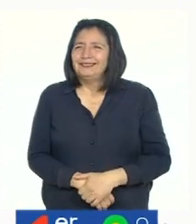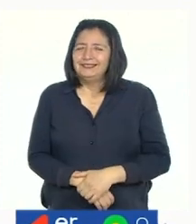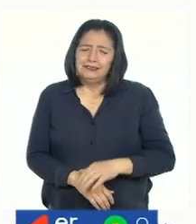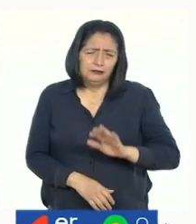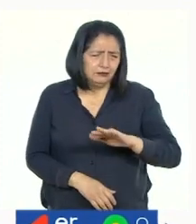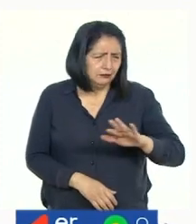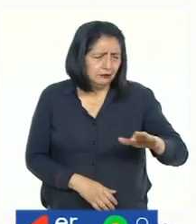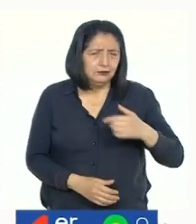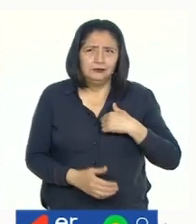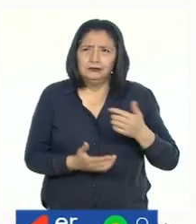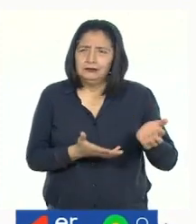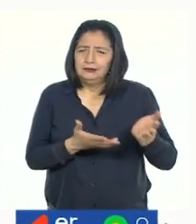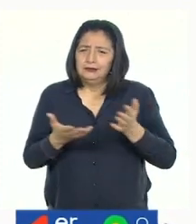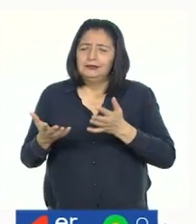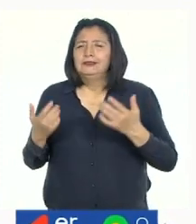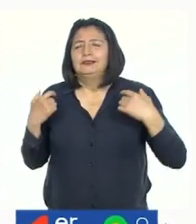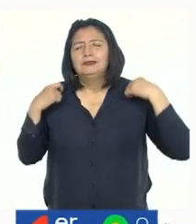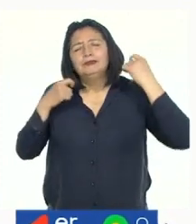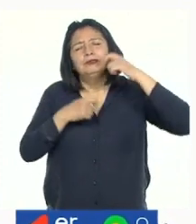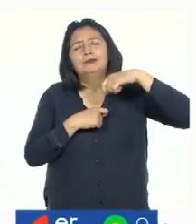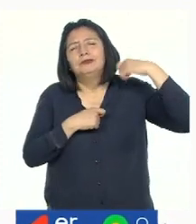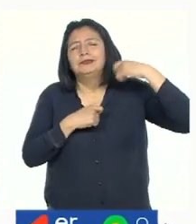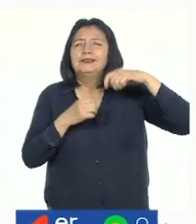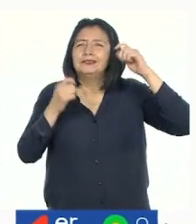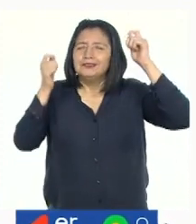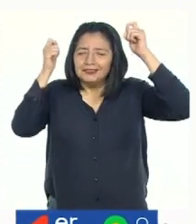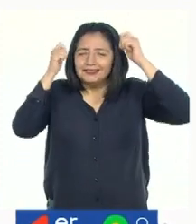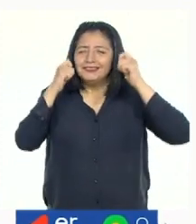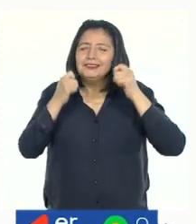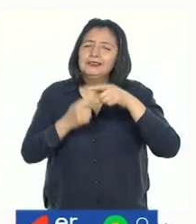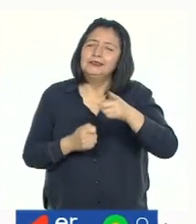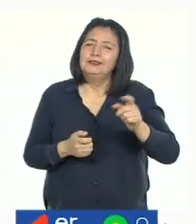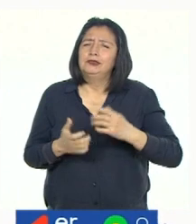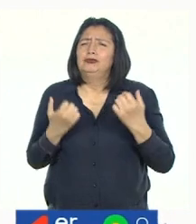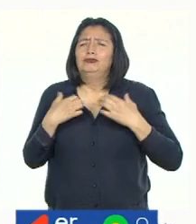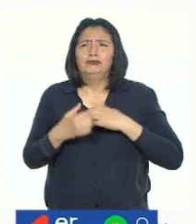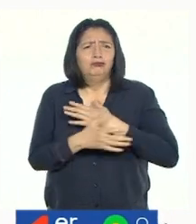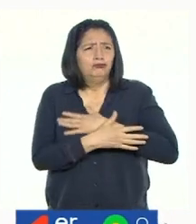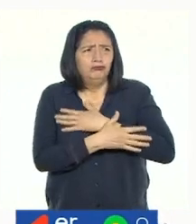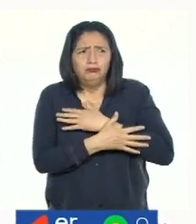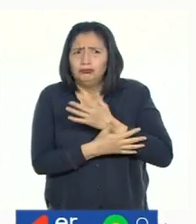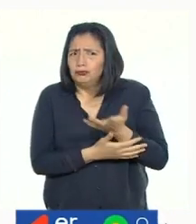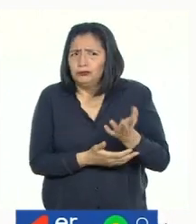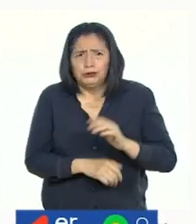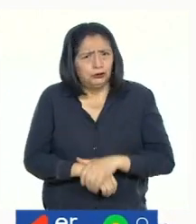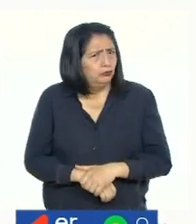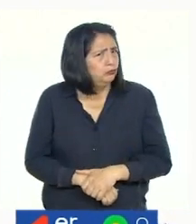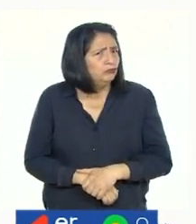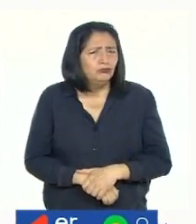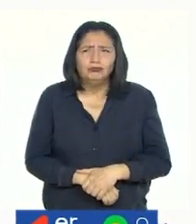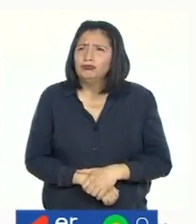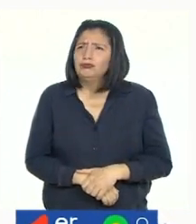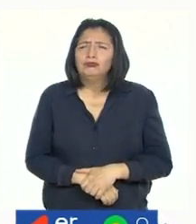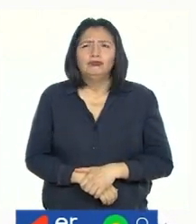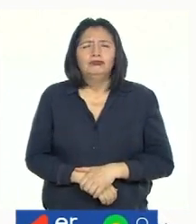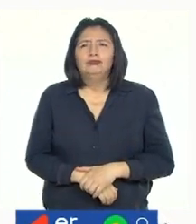Niños, les traje unas bufandas y unos gorros de lana. Tienen que abrigarse porque hace mucho frío.